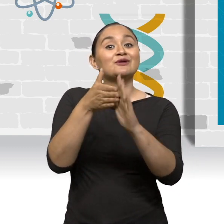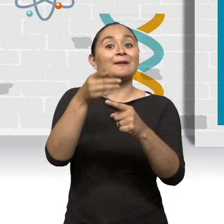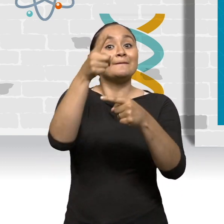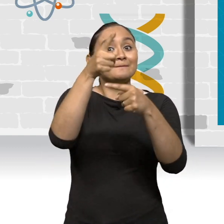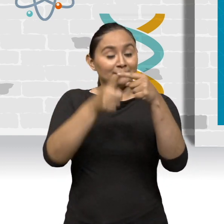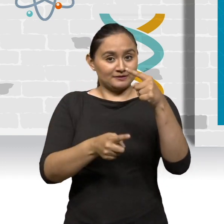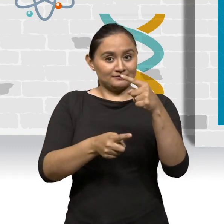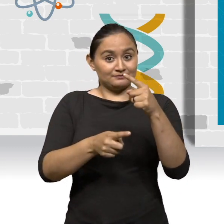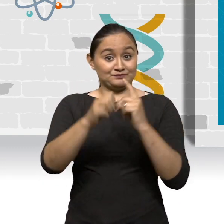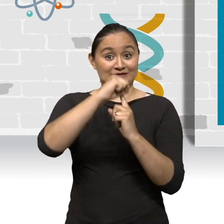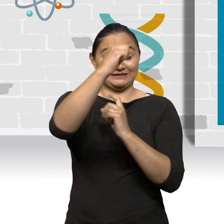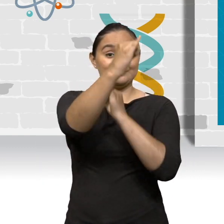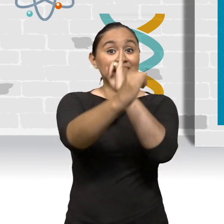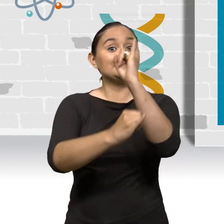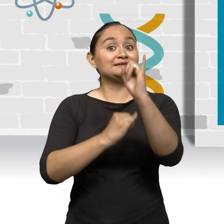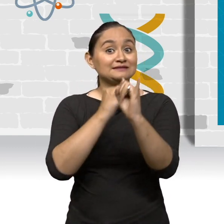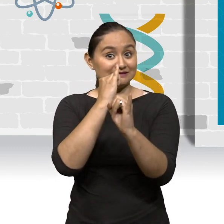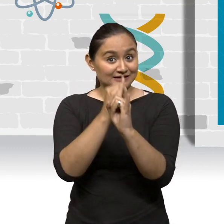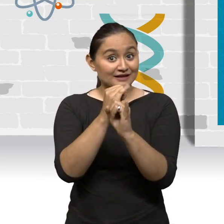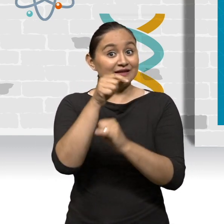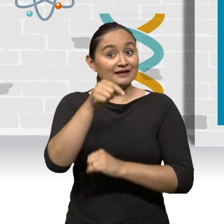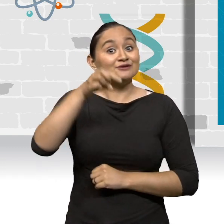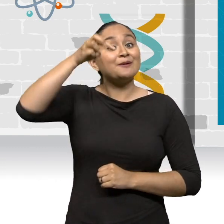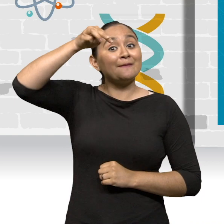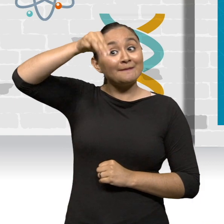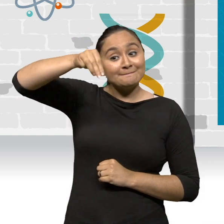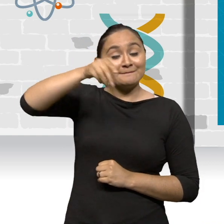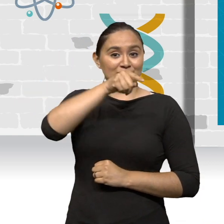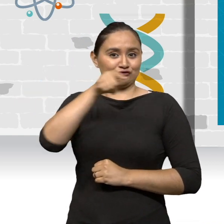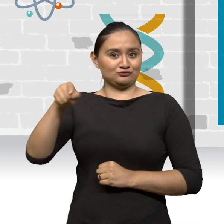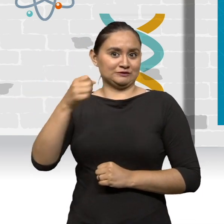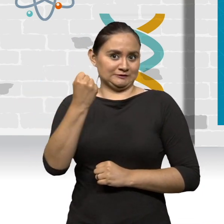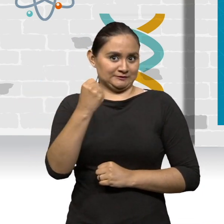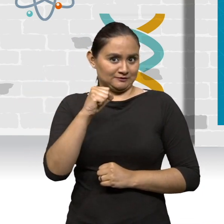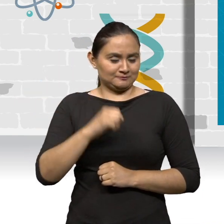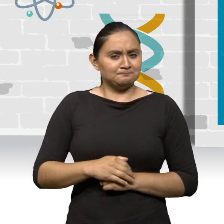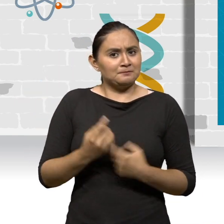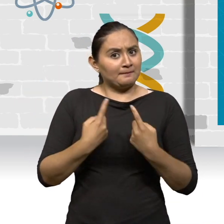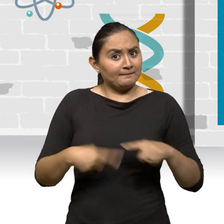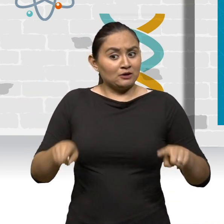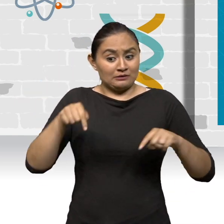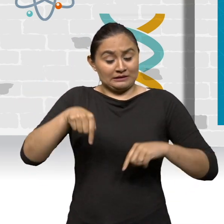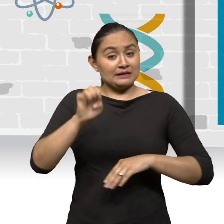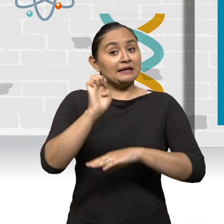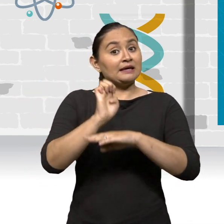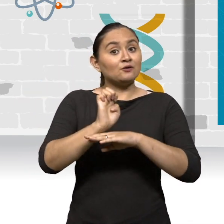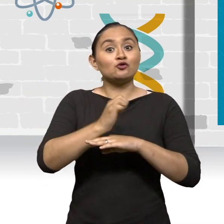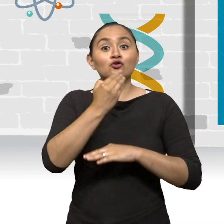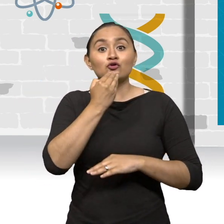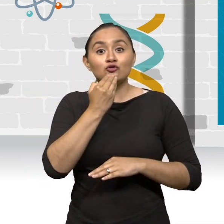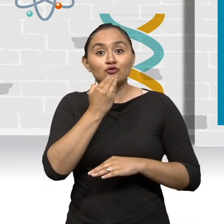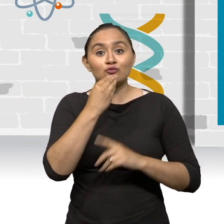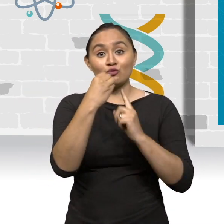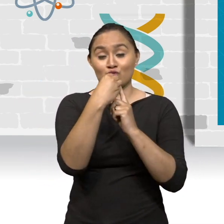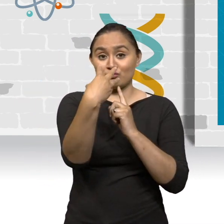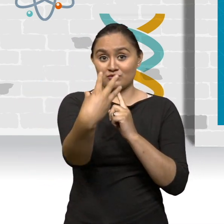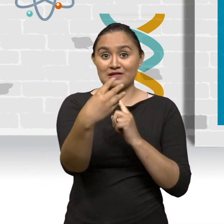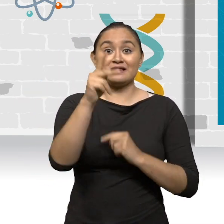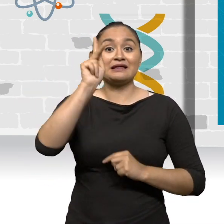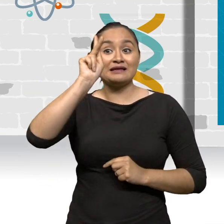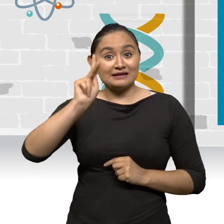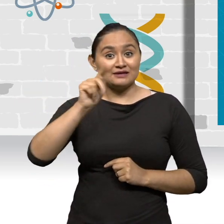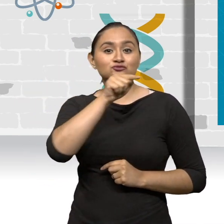La unidad según el sistema internacional para esta es el metro sobre segundo, aunque en nuestro medio es muy utilizada la unidad